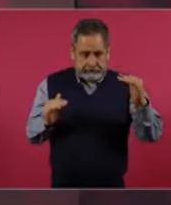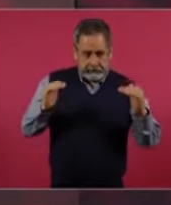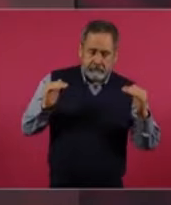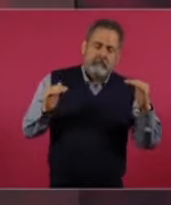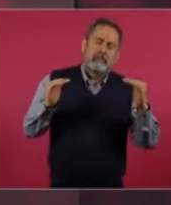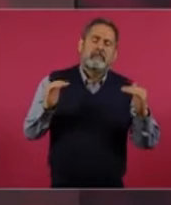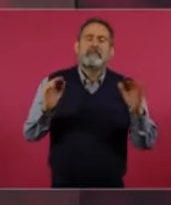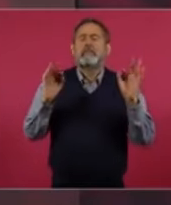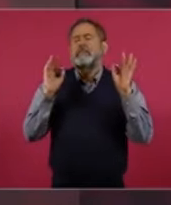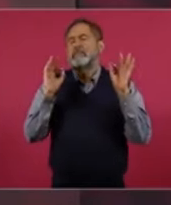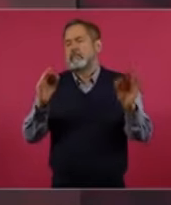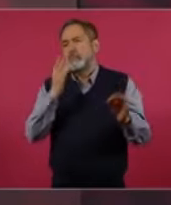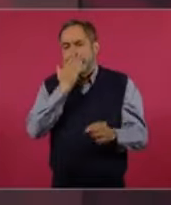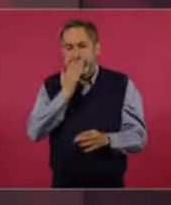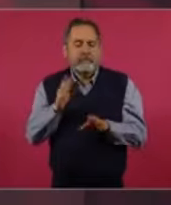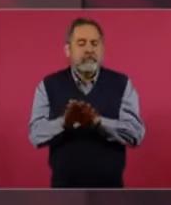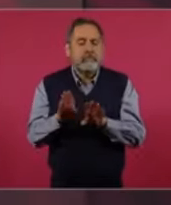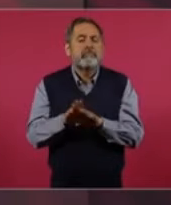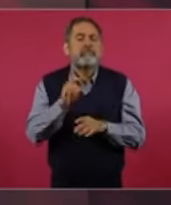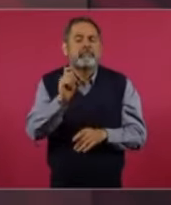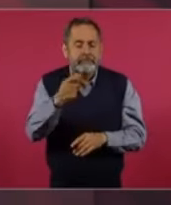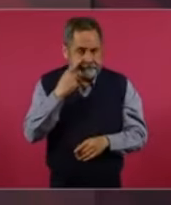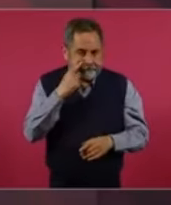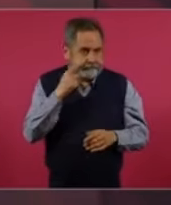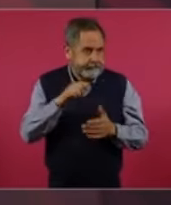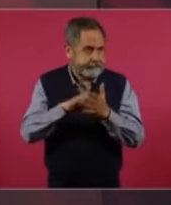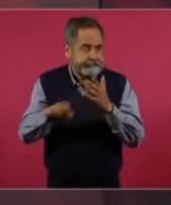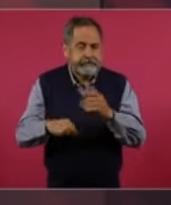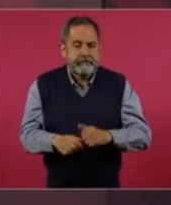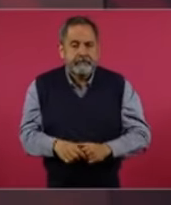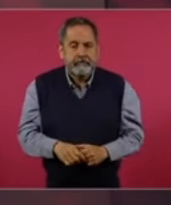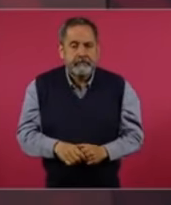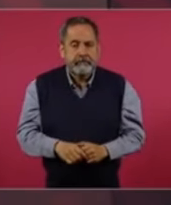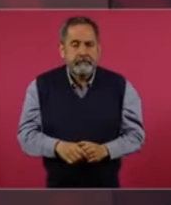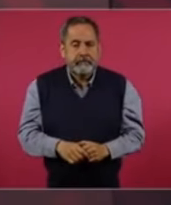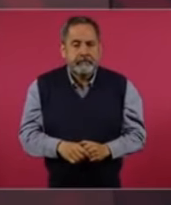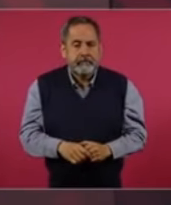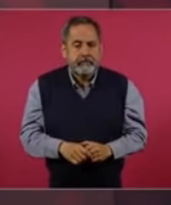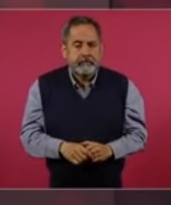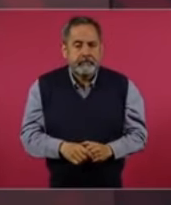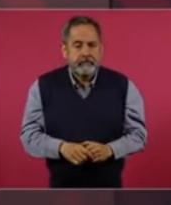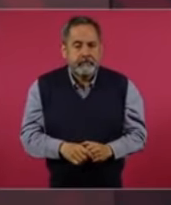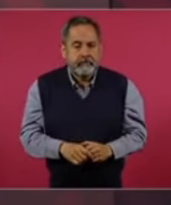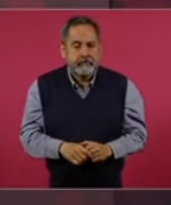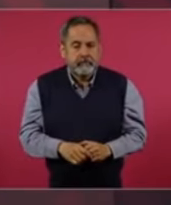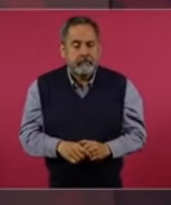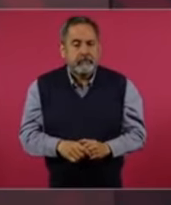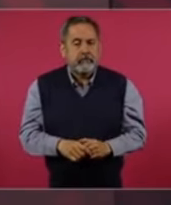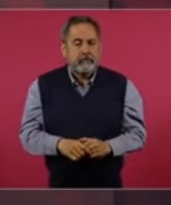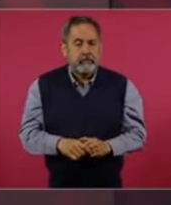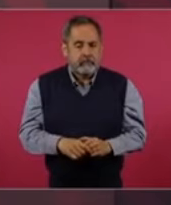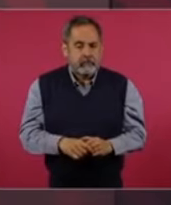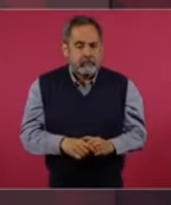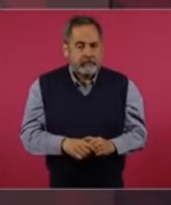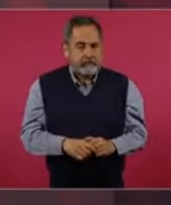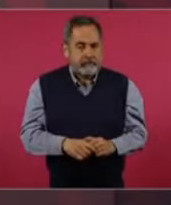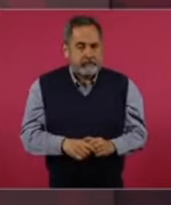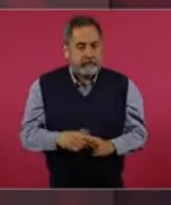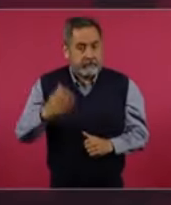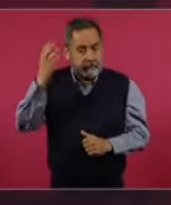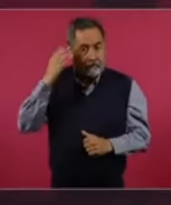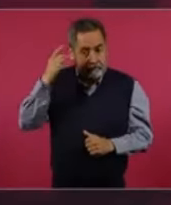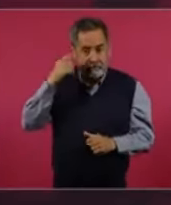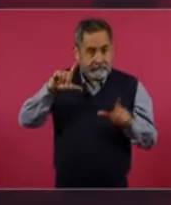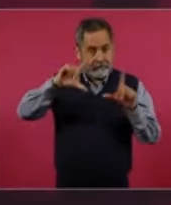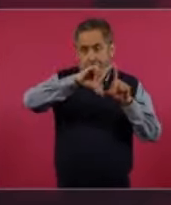la falta de atención que había en